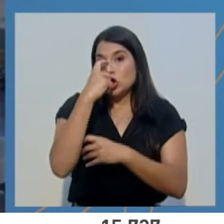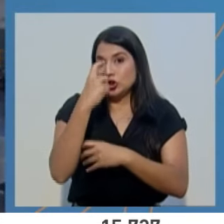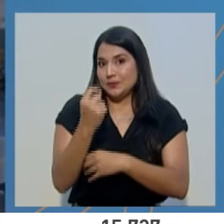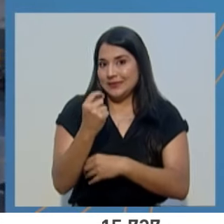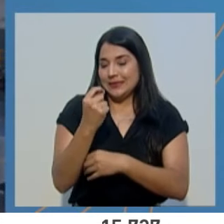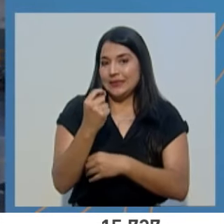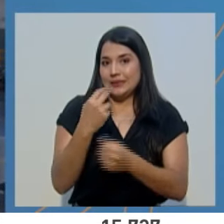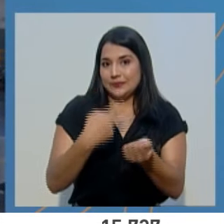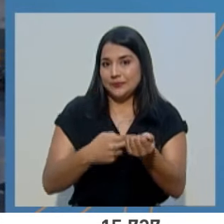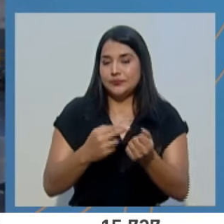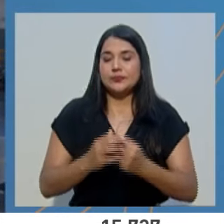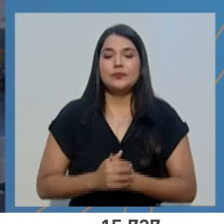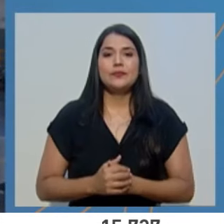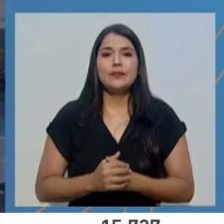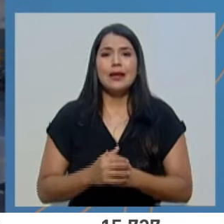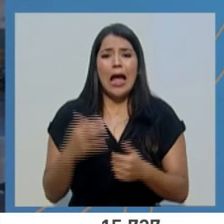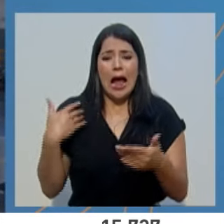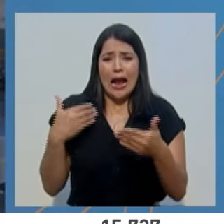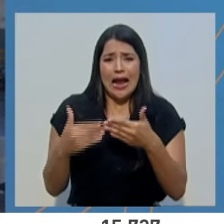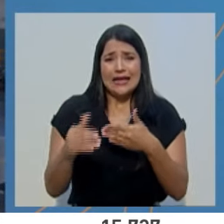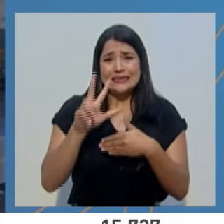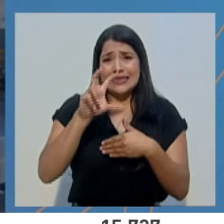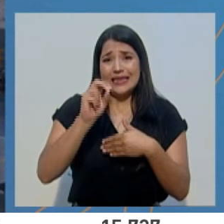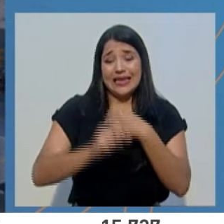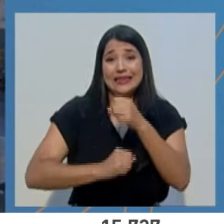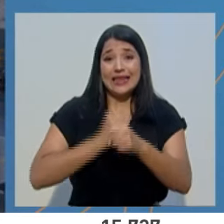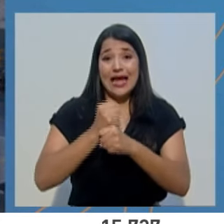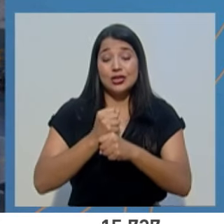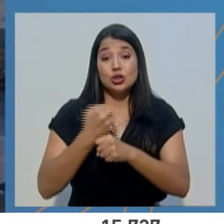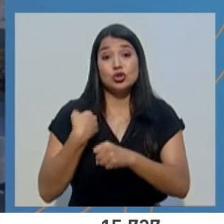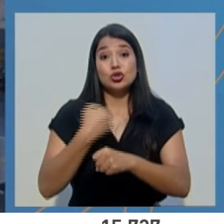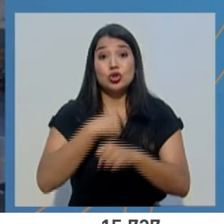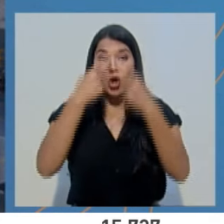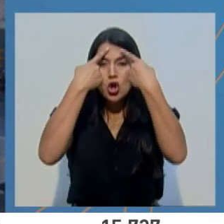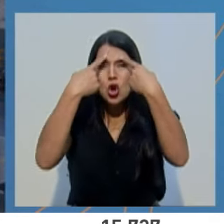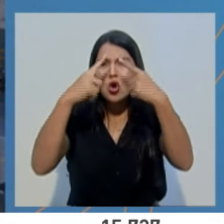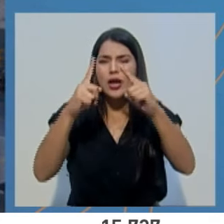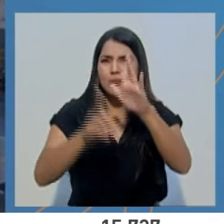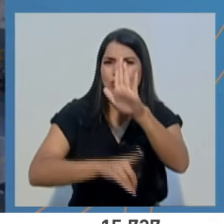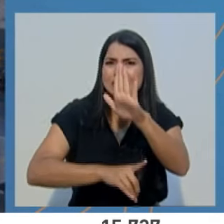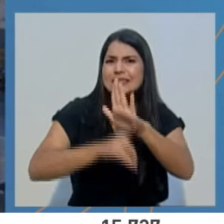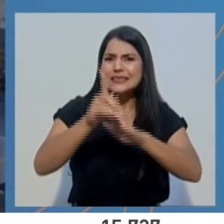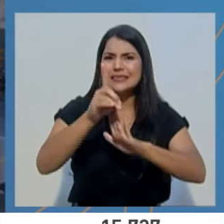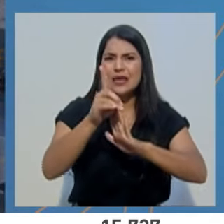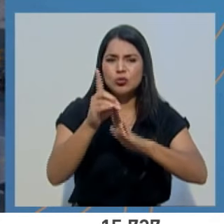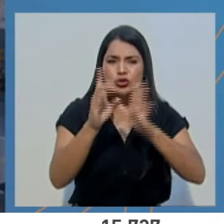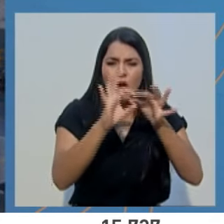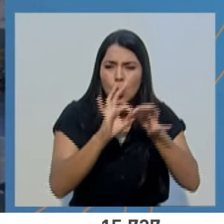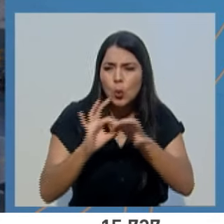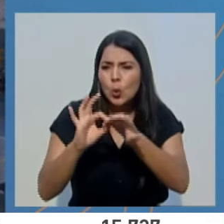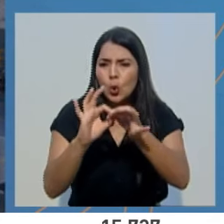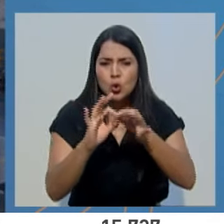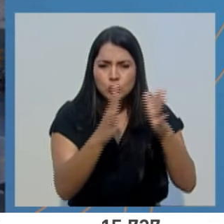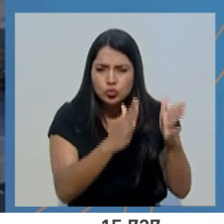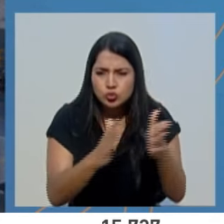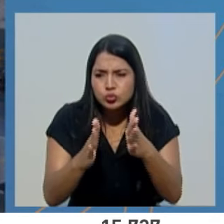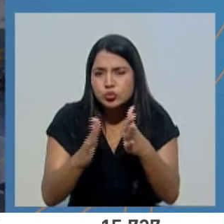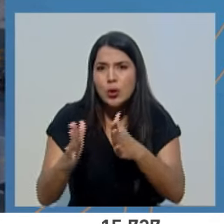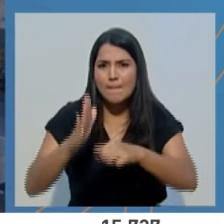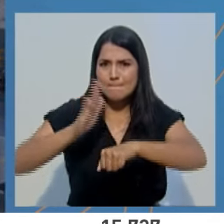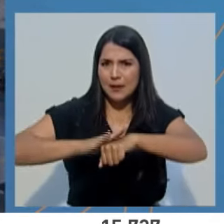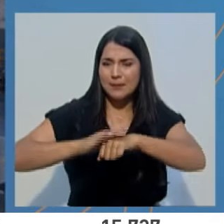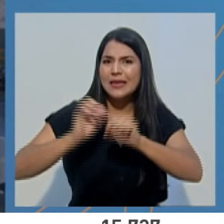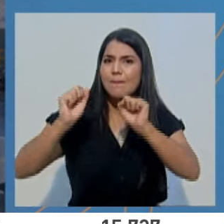En casi tres décadas hemos desarrollado una estructura y una organización que nos ha permitido hacer frente a las emergencias